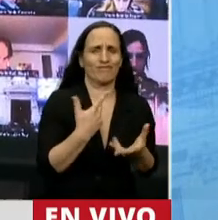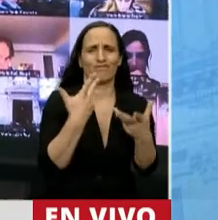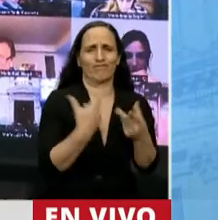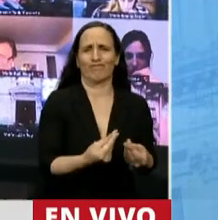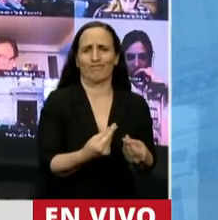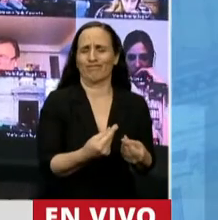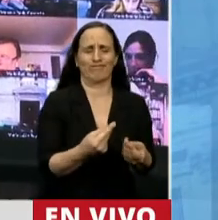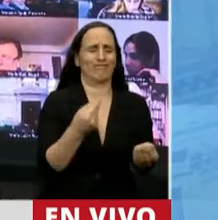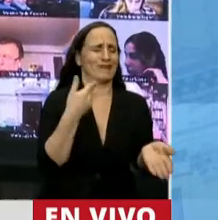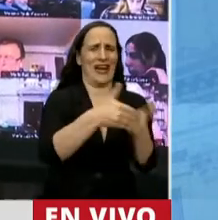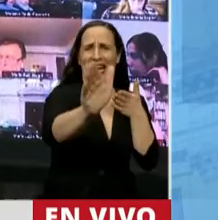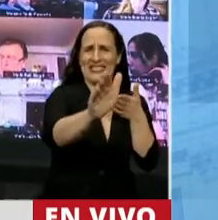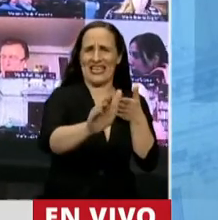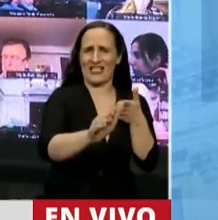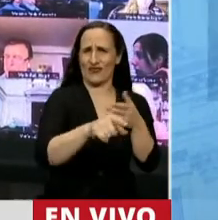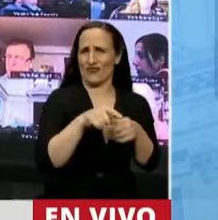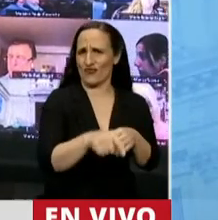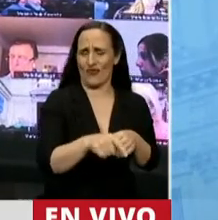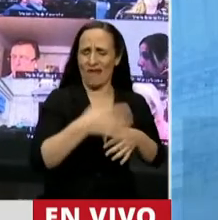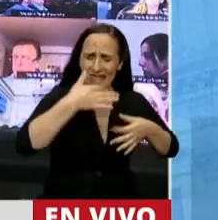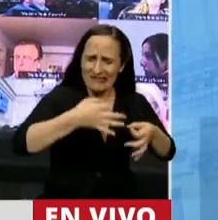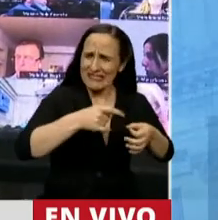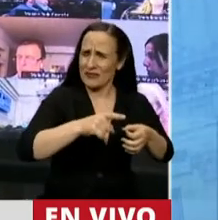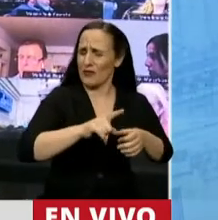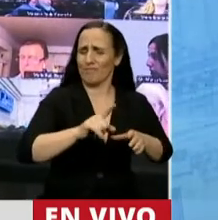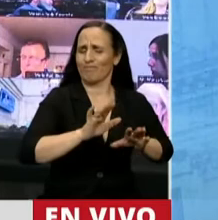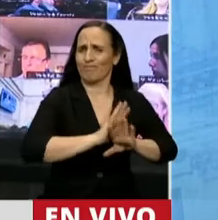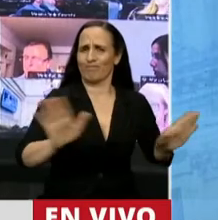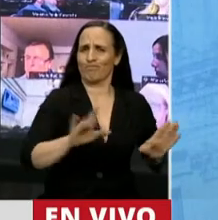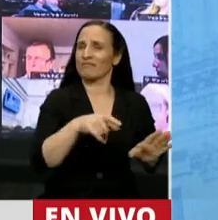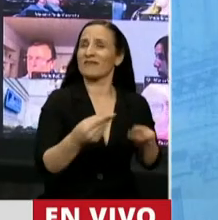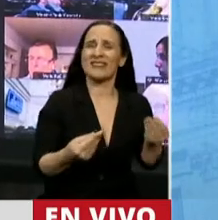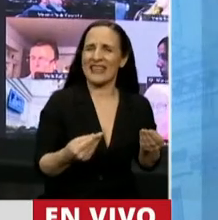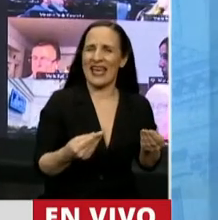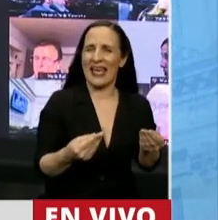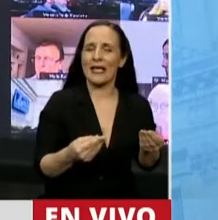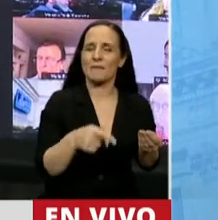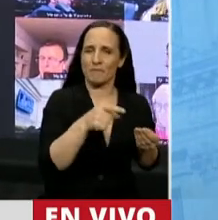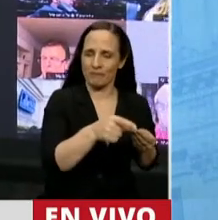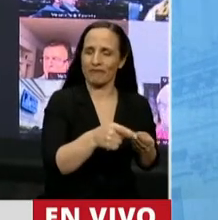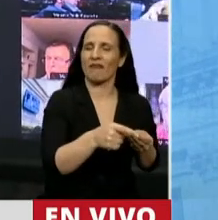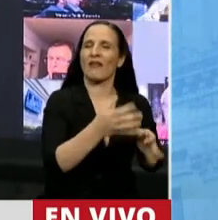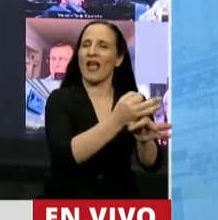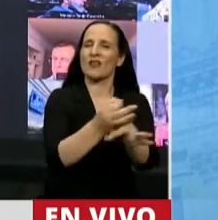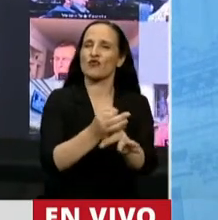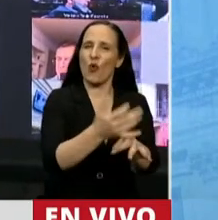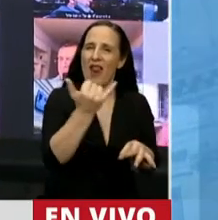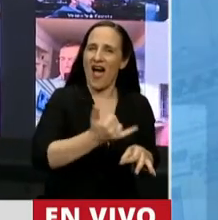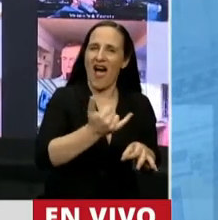verdadero repudio, a lo que ya es público y notorio, adoctrinamiento escolar,